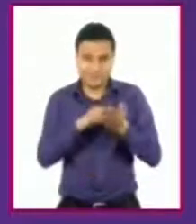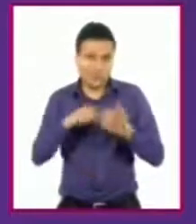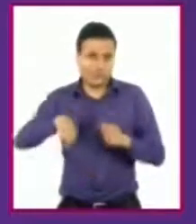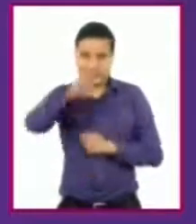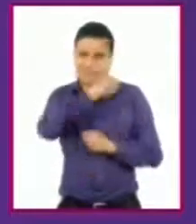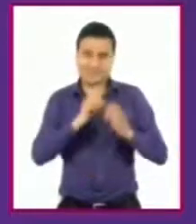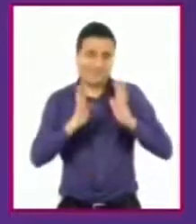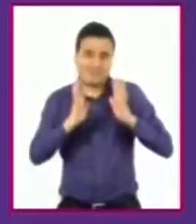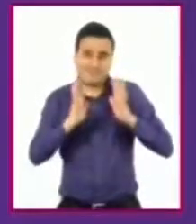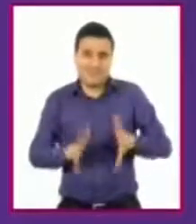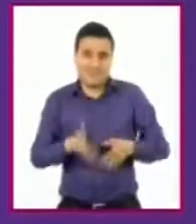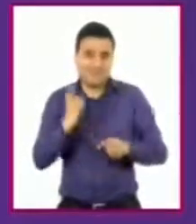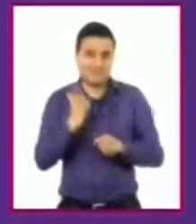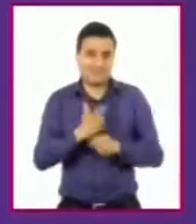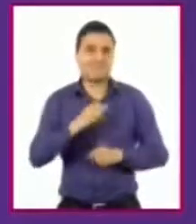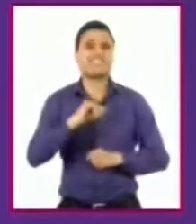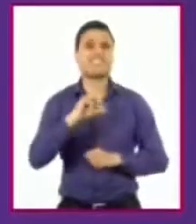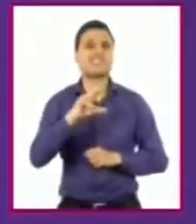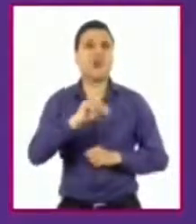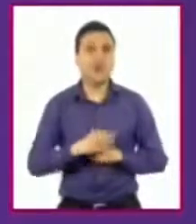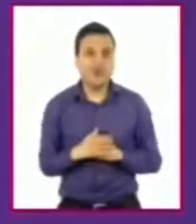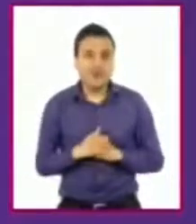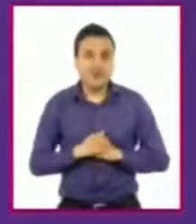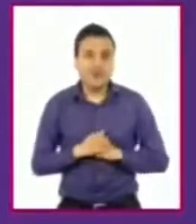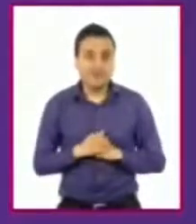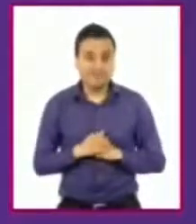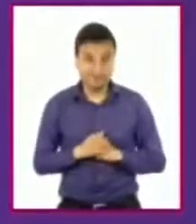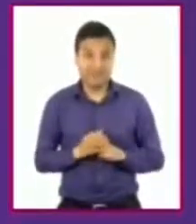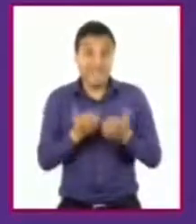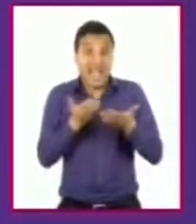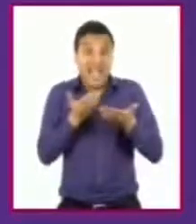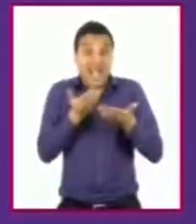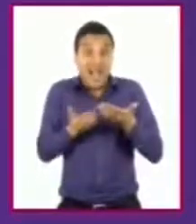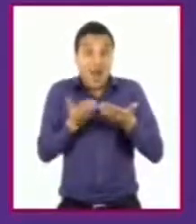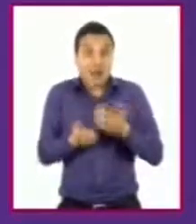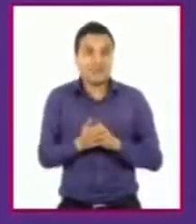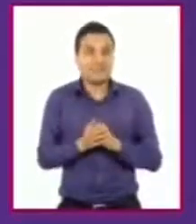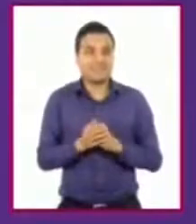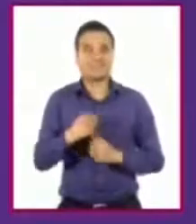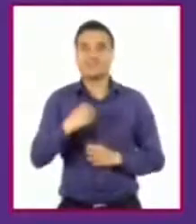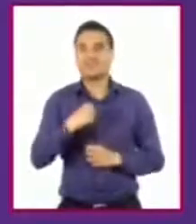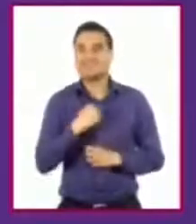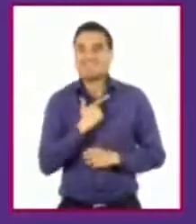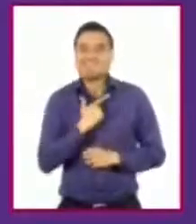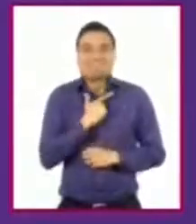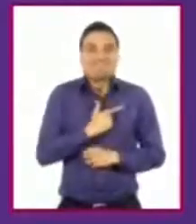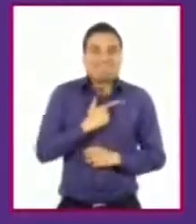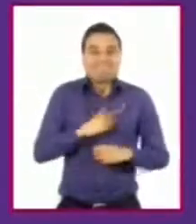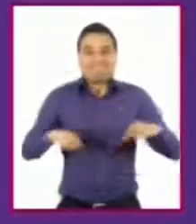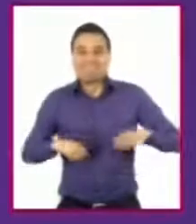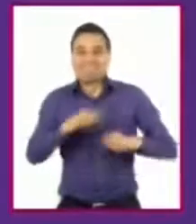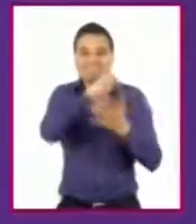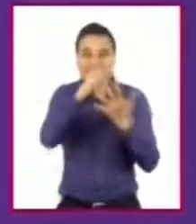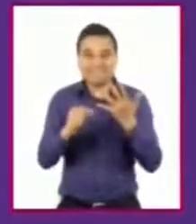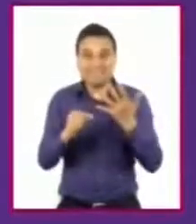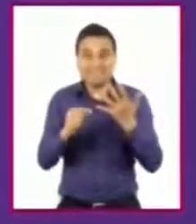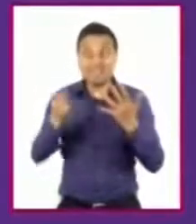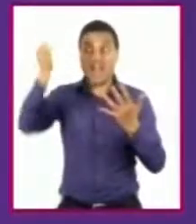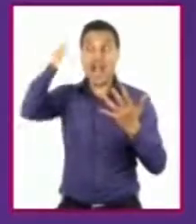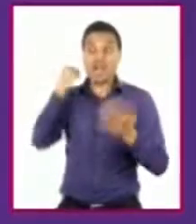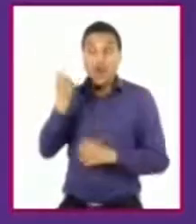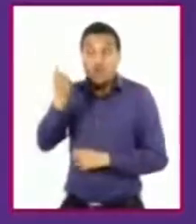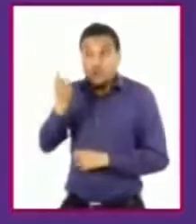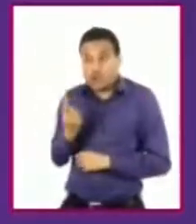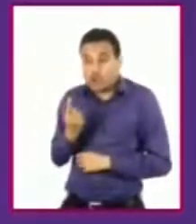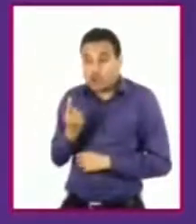observado. ¿Han descubierto que ahora les interesa realizar actividades distintas que las que hacían cuando eran más